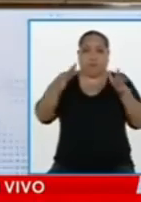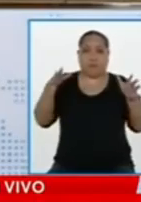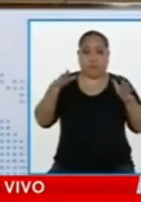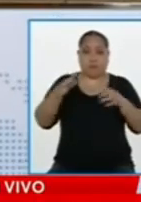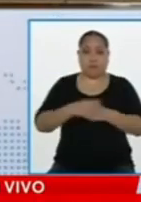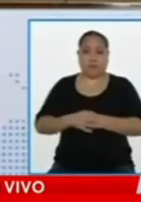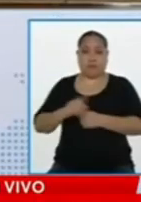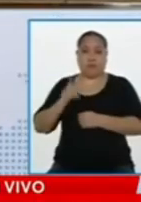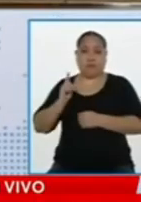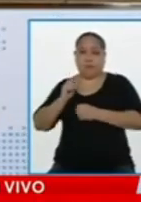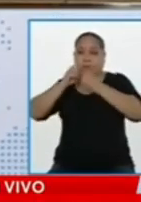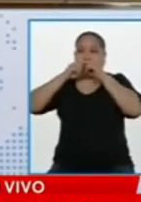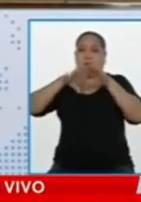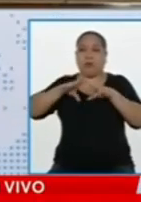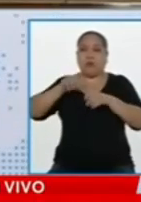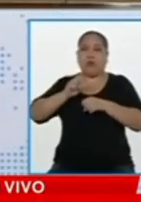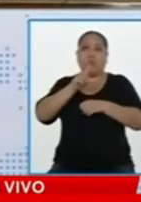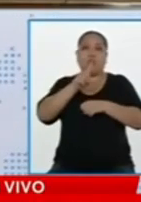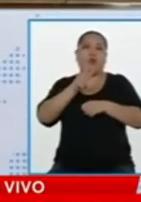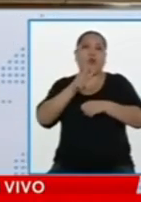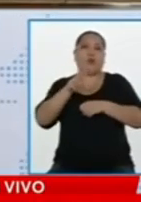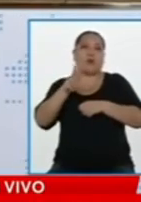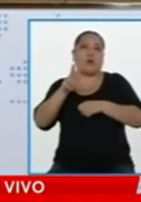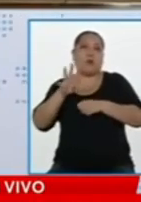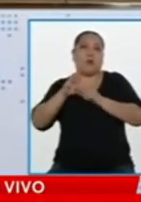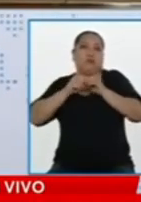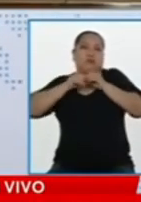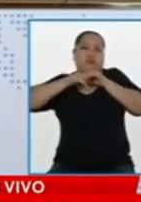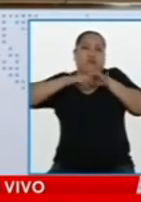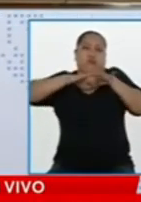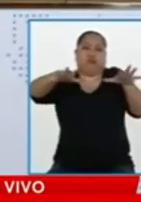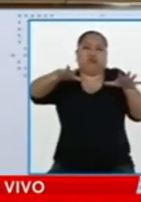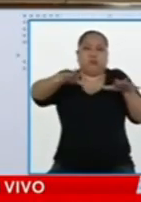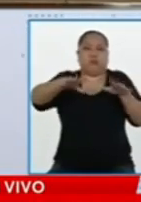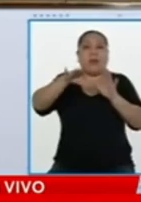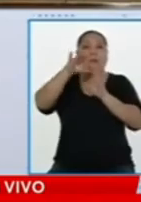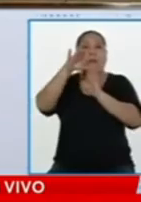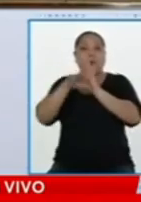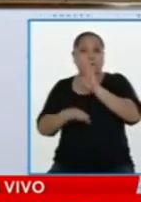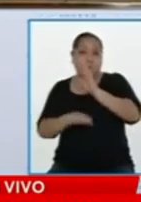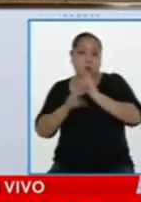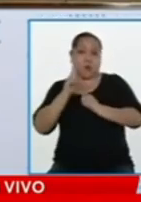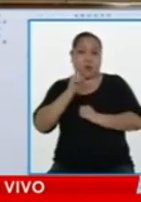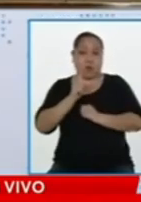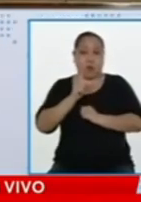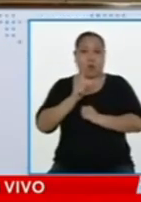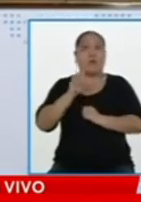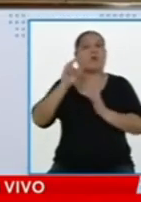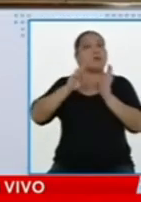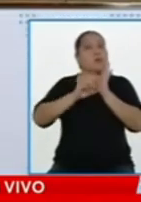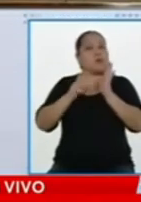Ninguna mejora en las partes de economía. En conclusión,